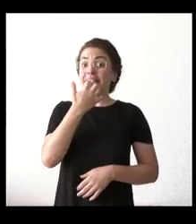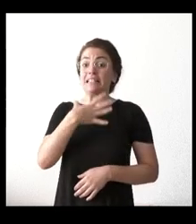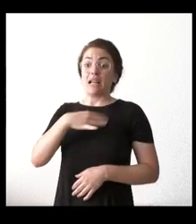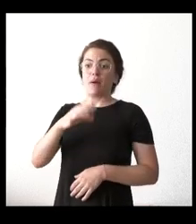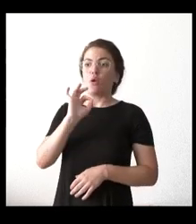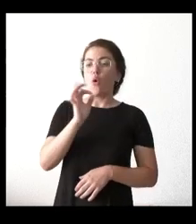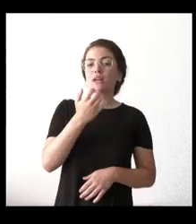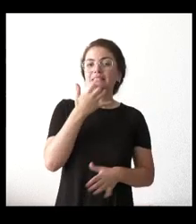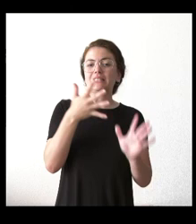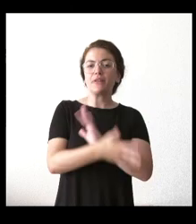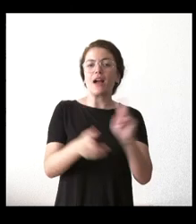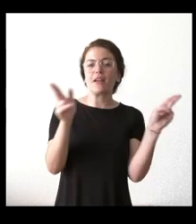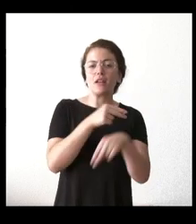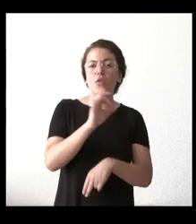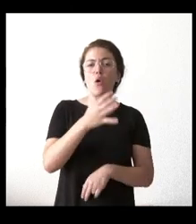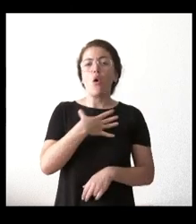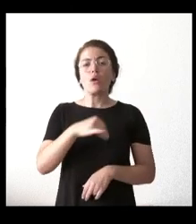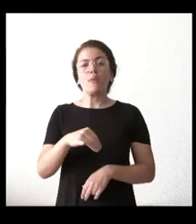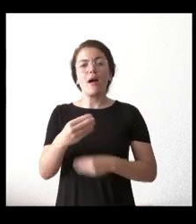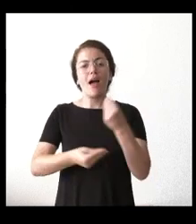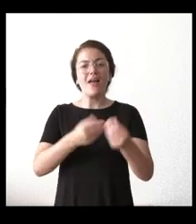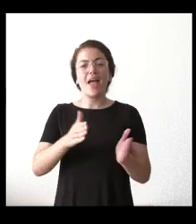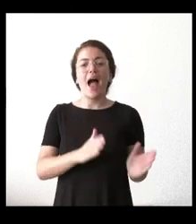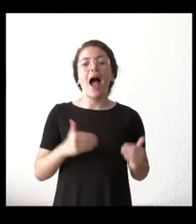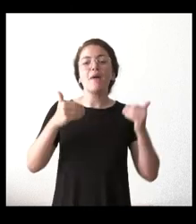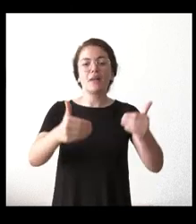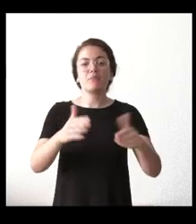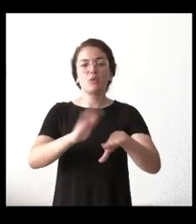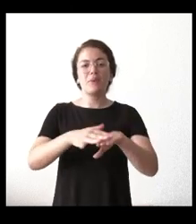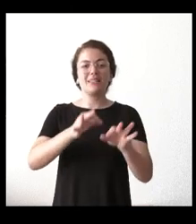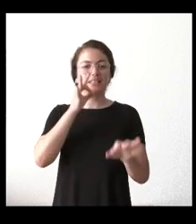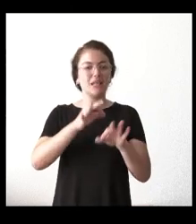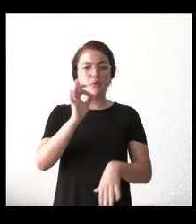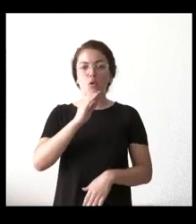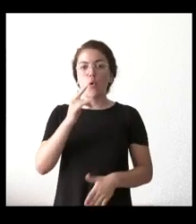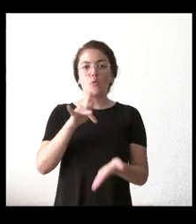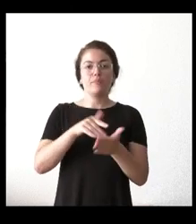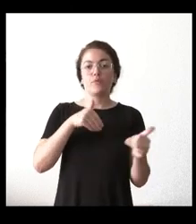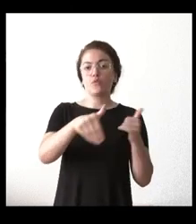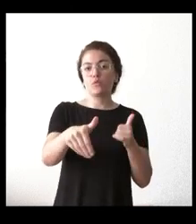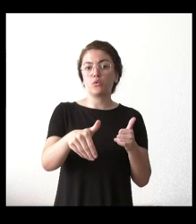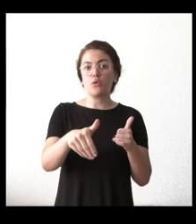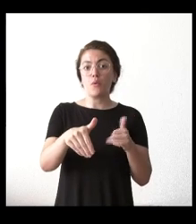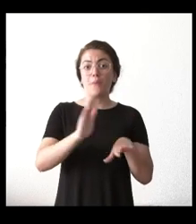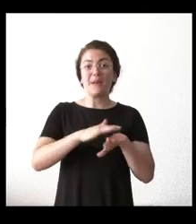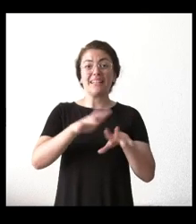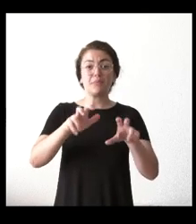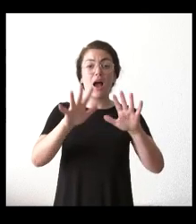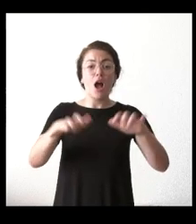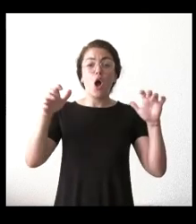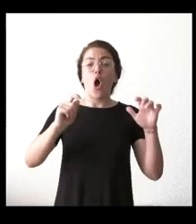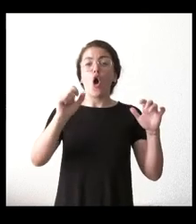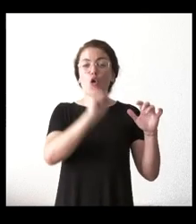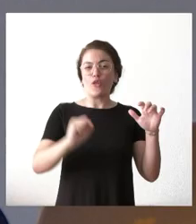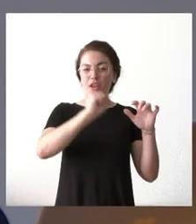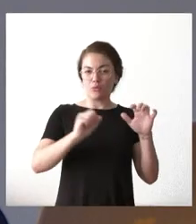cancelación o si no sería posible abrajar un aplazamiento para septiembre o para otras fechas de este concierto. Gracias. Sí, muchas gracias.